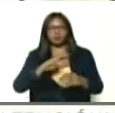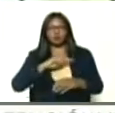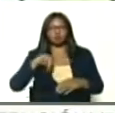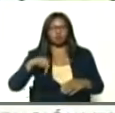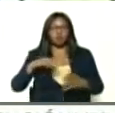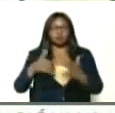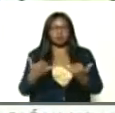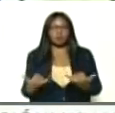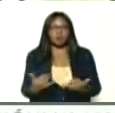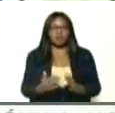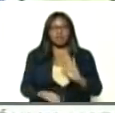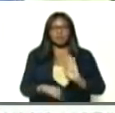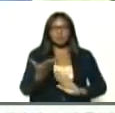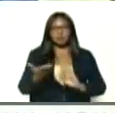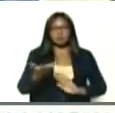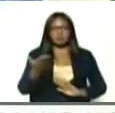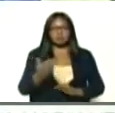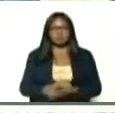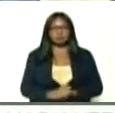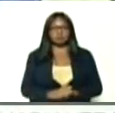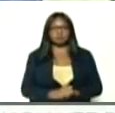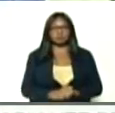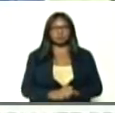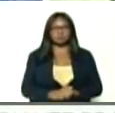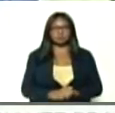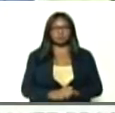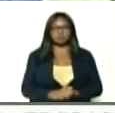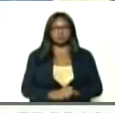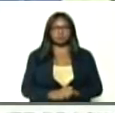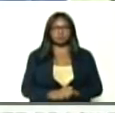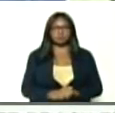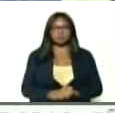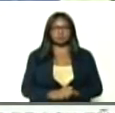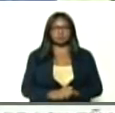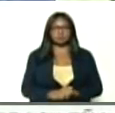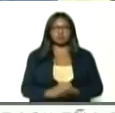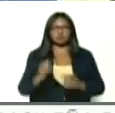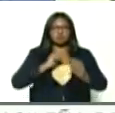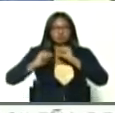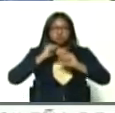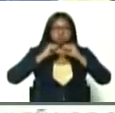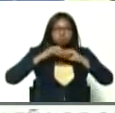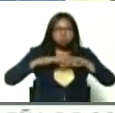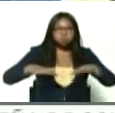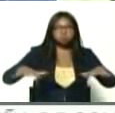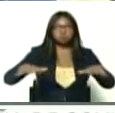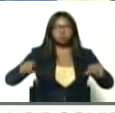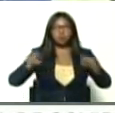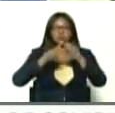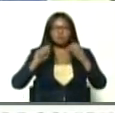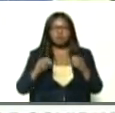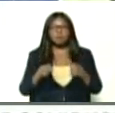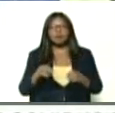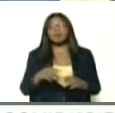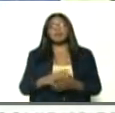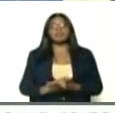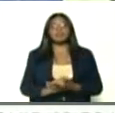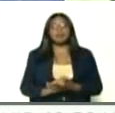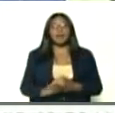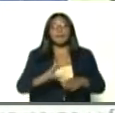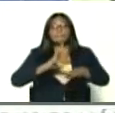muy importante, en un, en una, removilización, Julito, de barrio adentro,